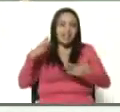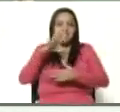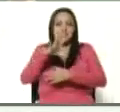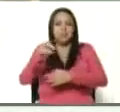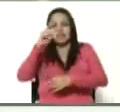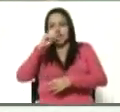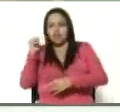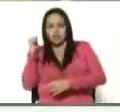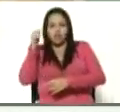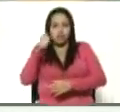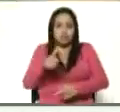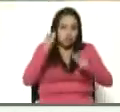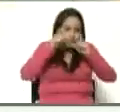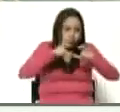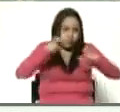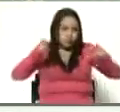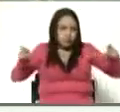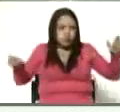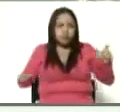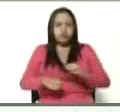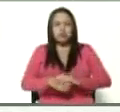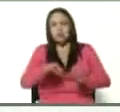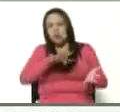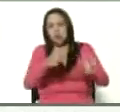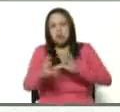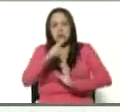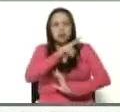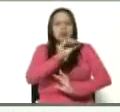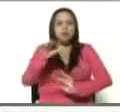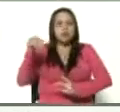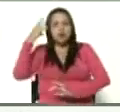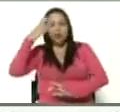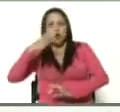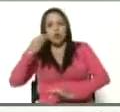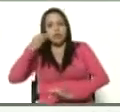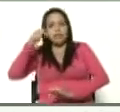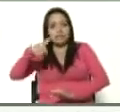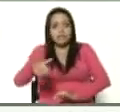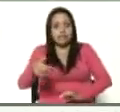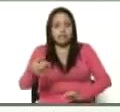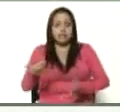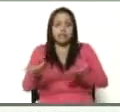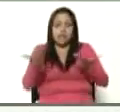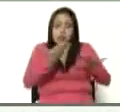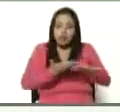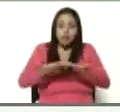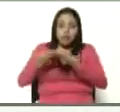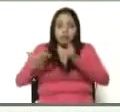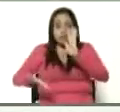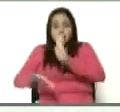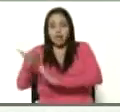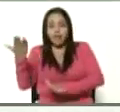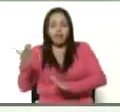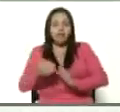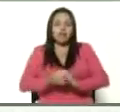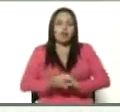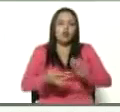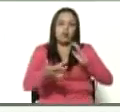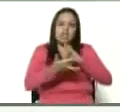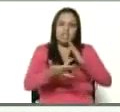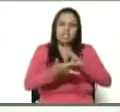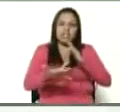donde hay aproximadamente 200 jóvenes que viven internados y salen como técnicos agropecuarios.